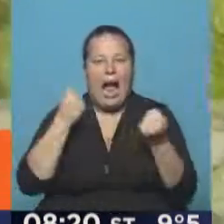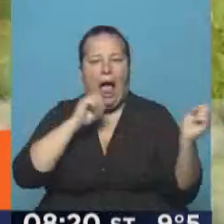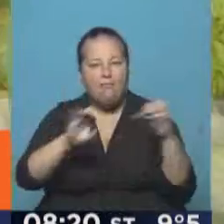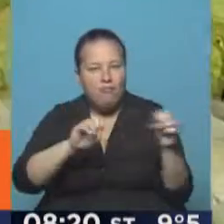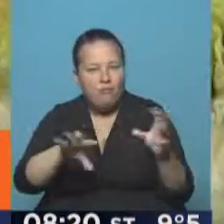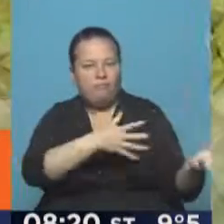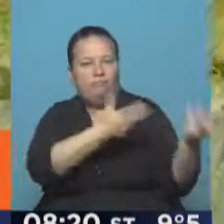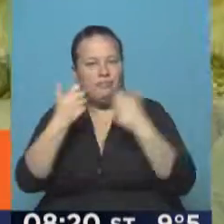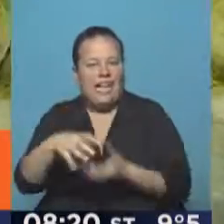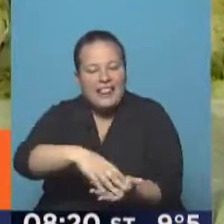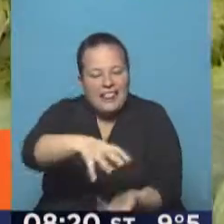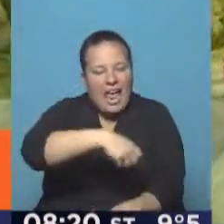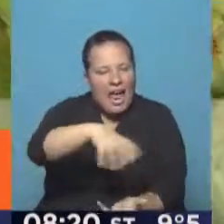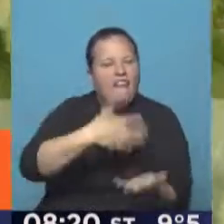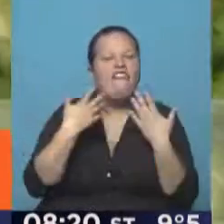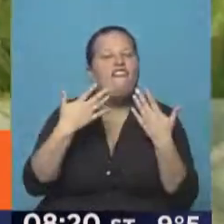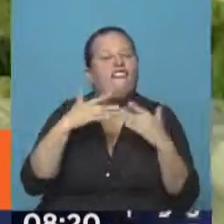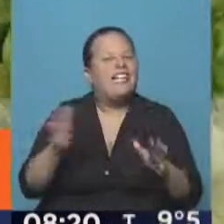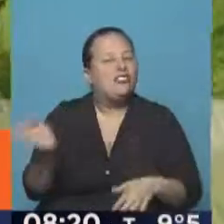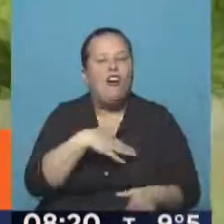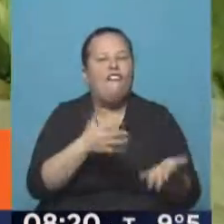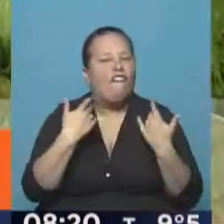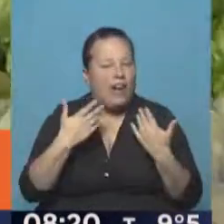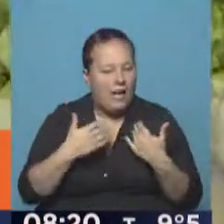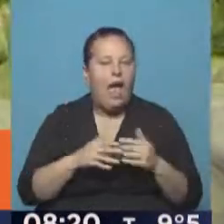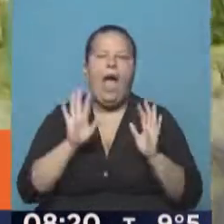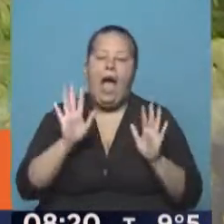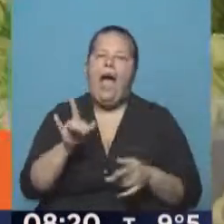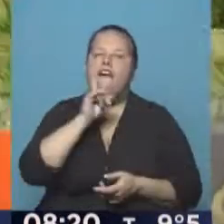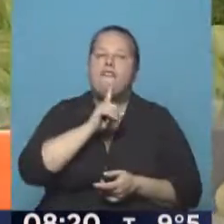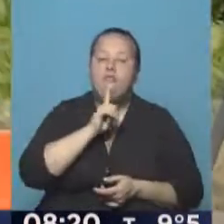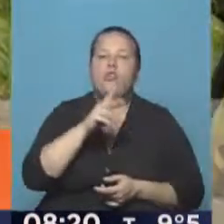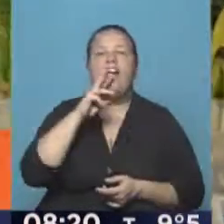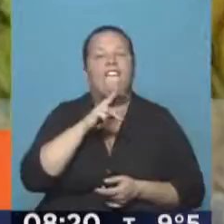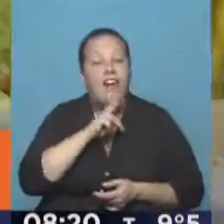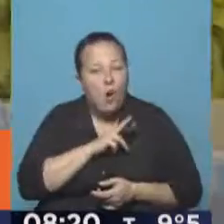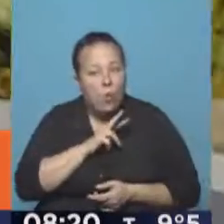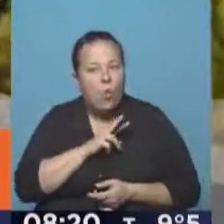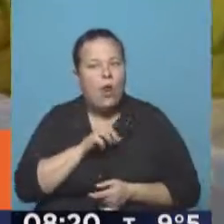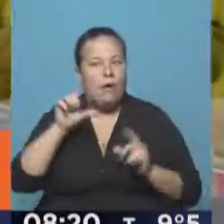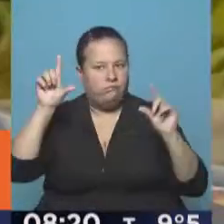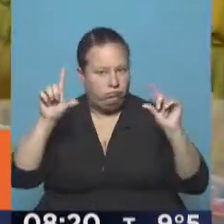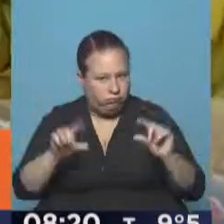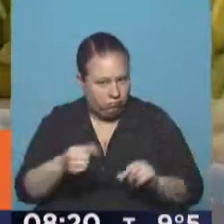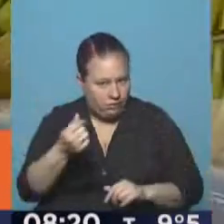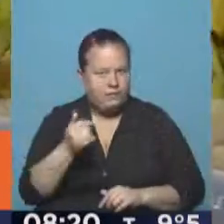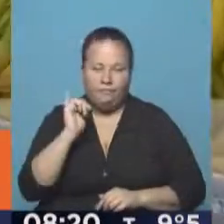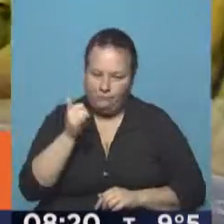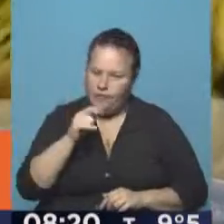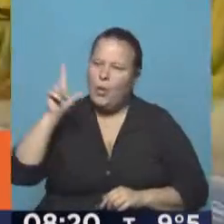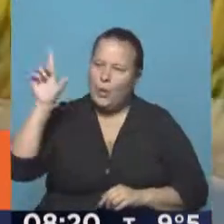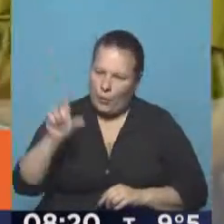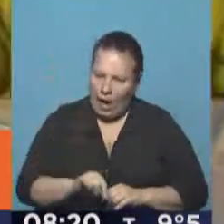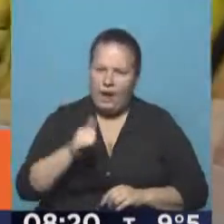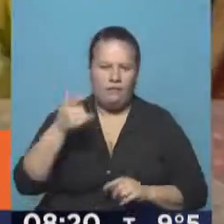y sacamos de la tierra. Todo fresco esto, todo fresco. Así que la fruta y la verdura está bajando de precio. Sí, está todo